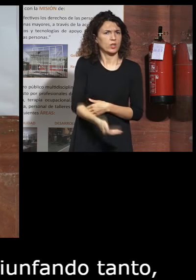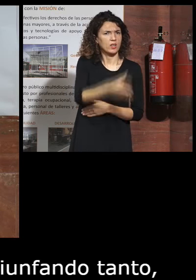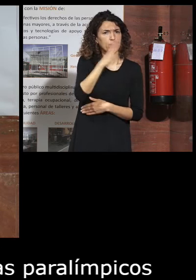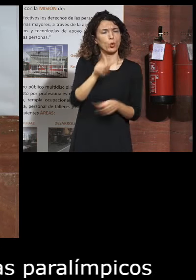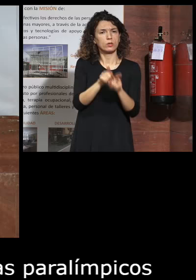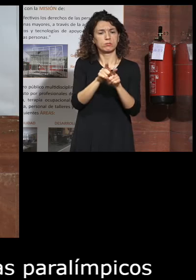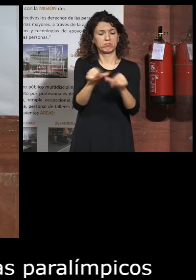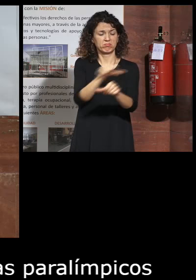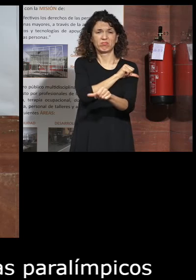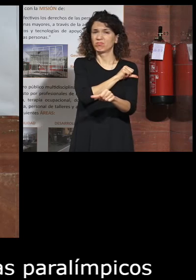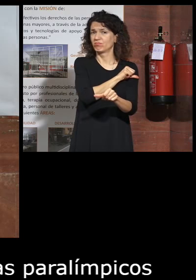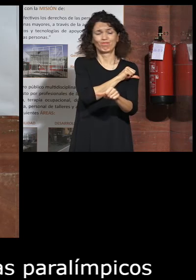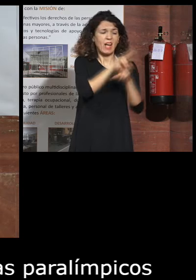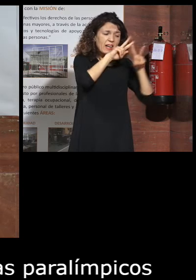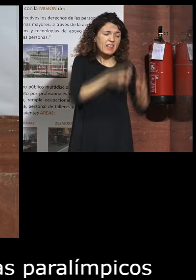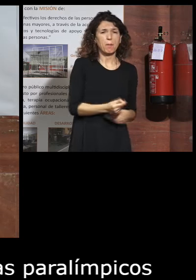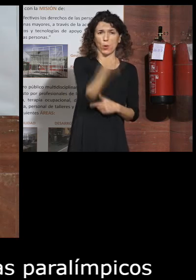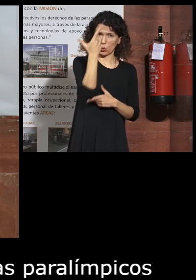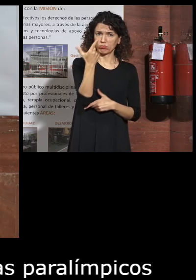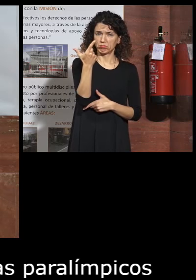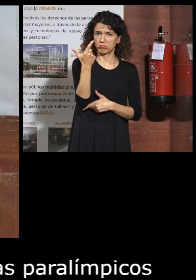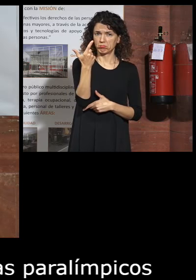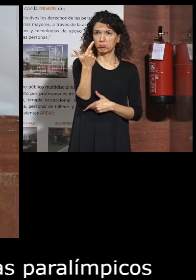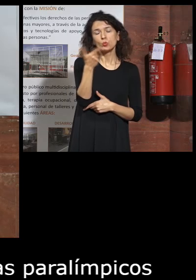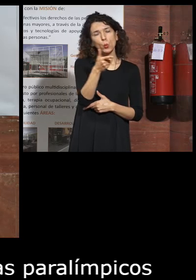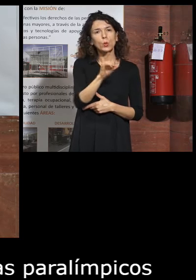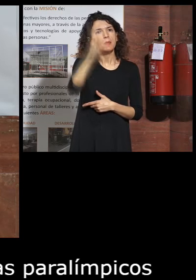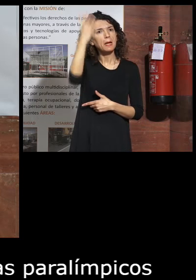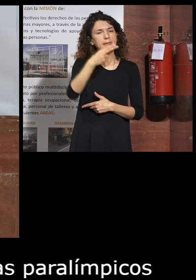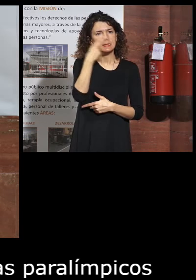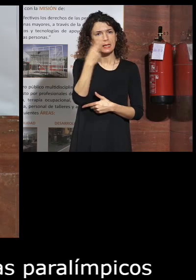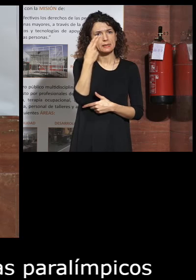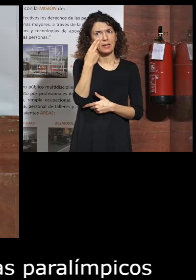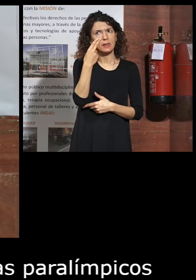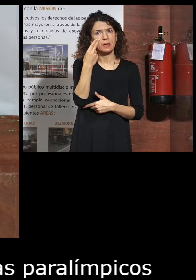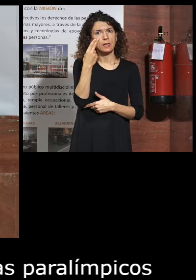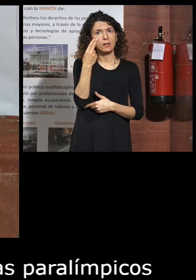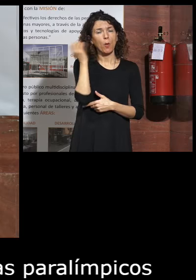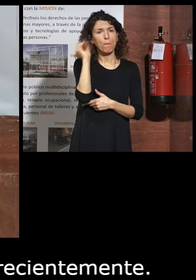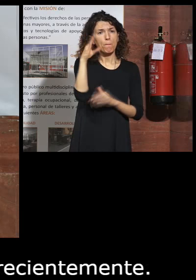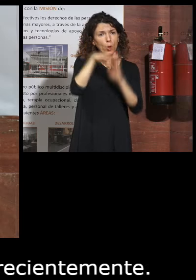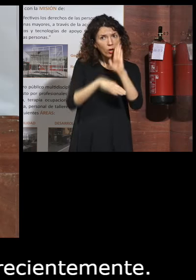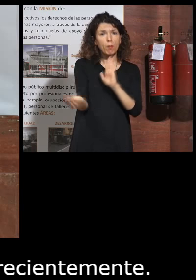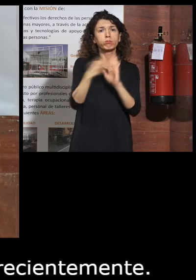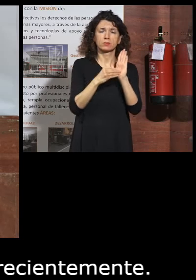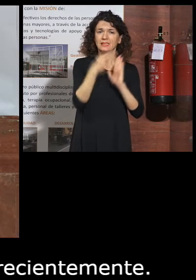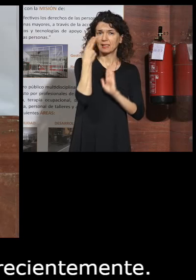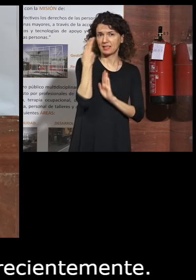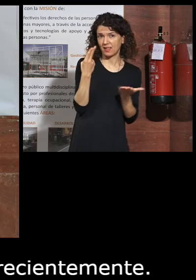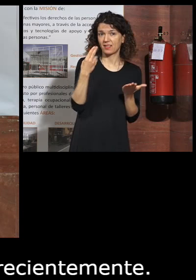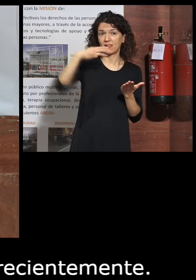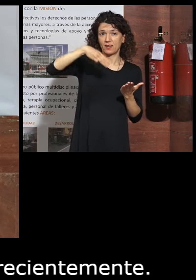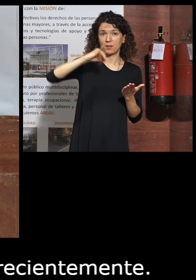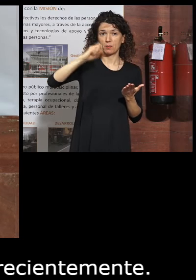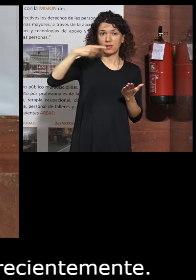porque habitualmente no se analiza pero yo creo que es una gran idea haberlo incorporado al programa de estos días. Miguel Ángel por lo tanto